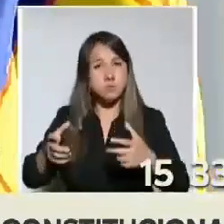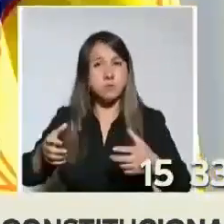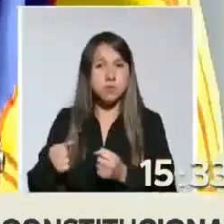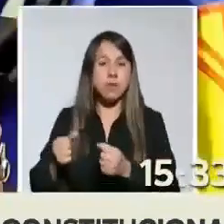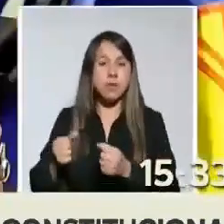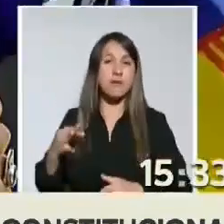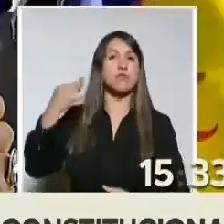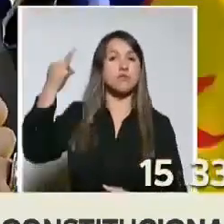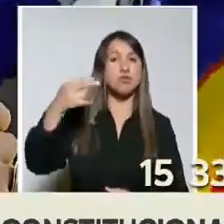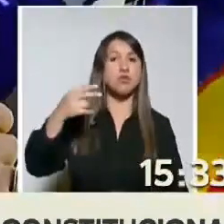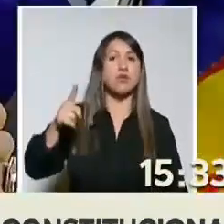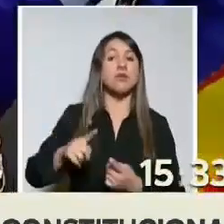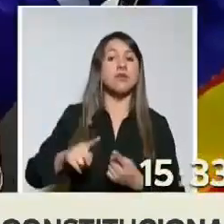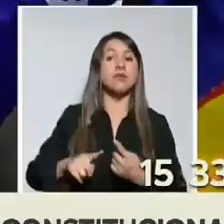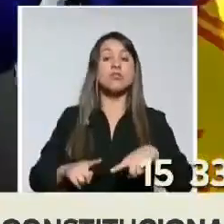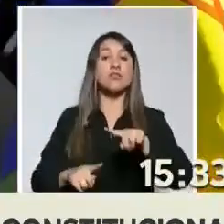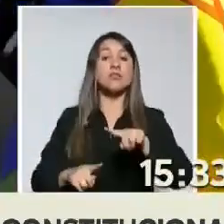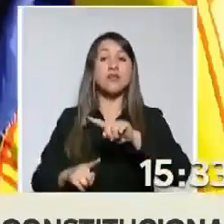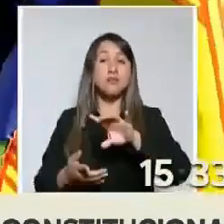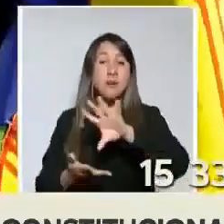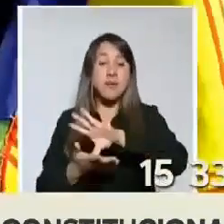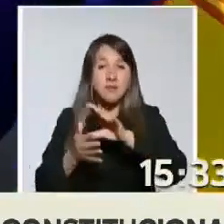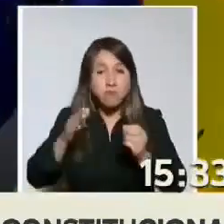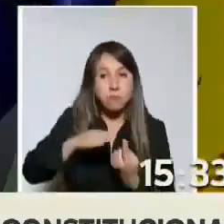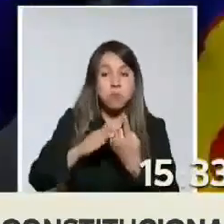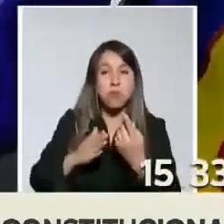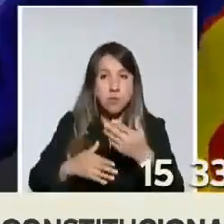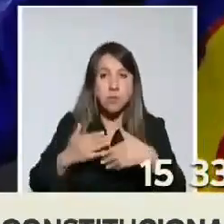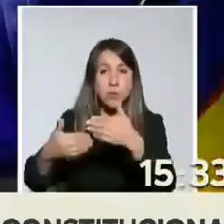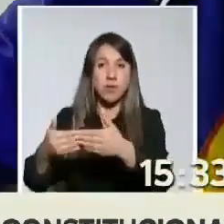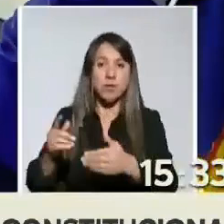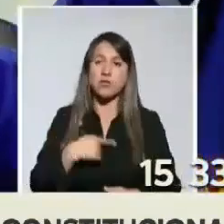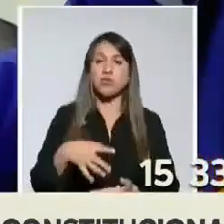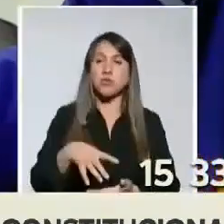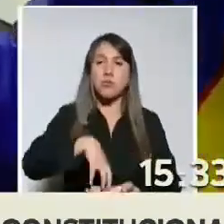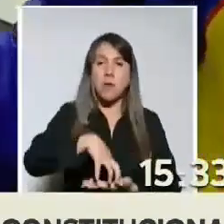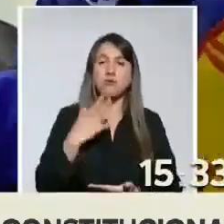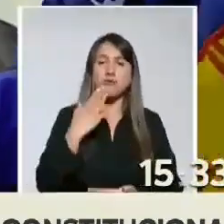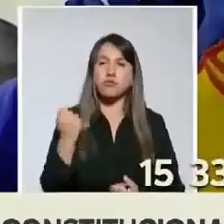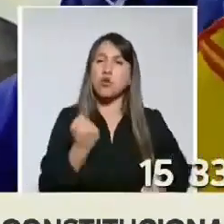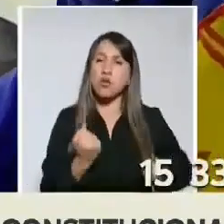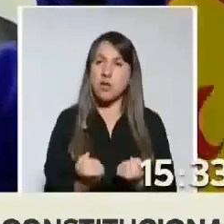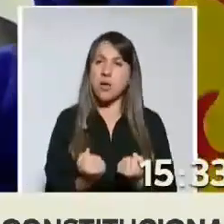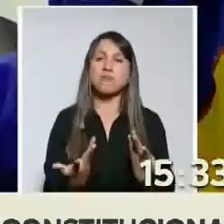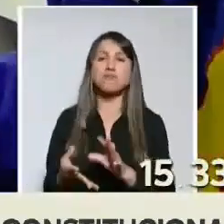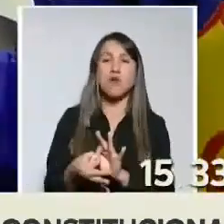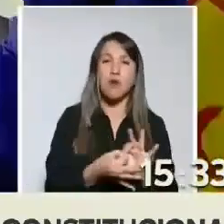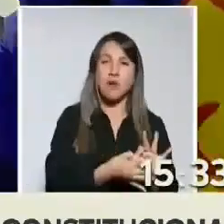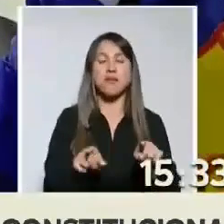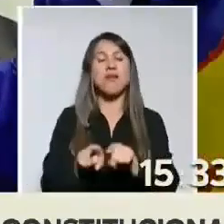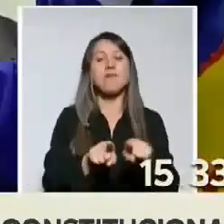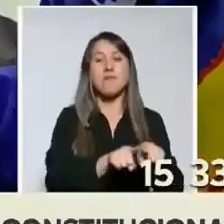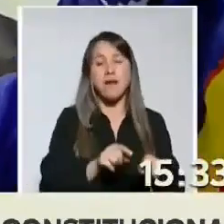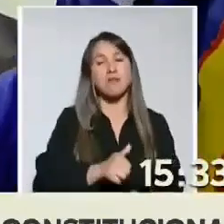futuro de las naciones originarias. Nosotros somos pueblos solidarios, por eso, hermanas